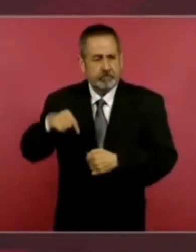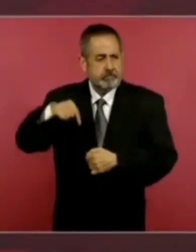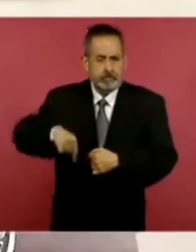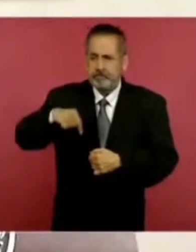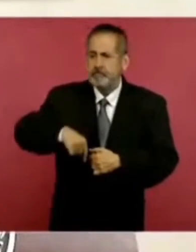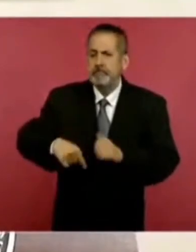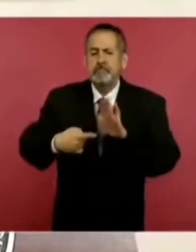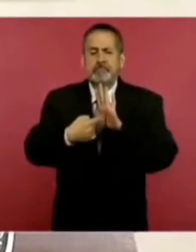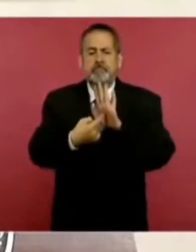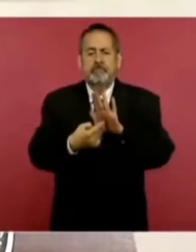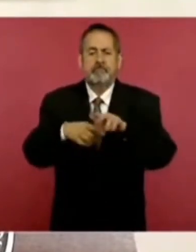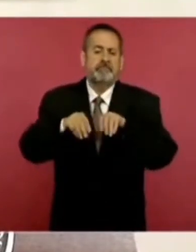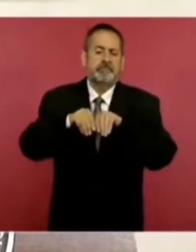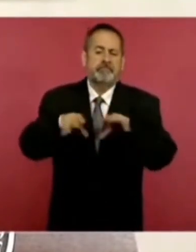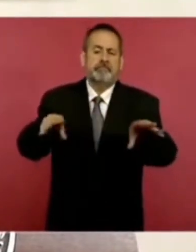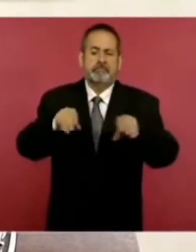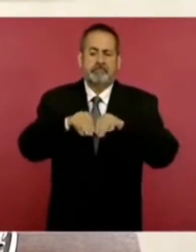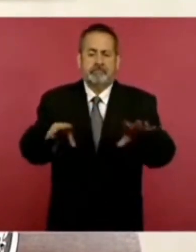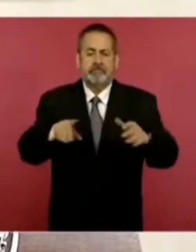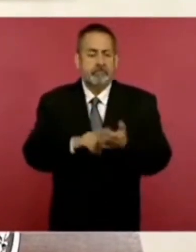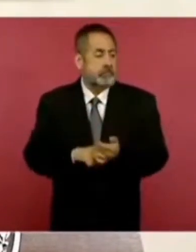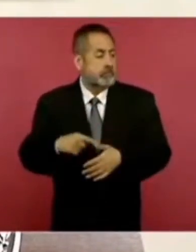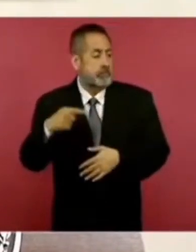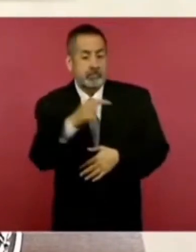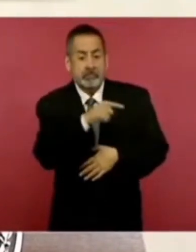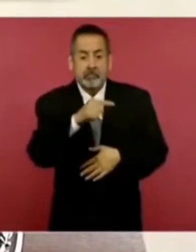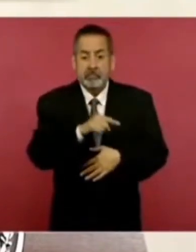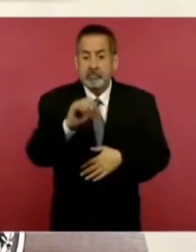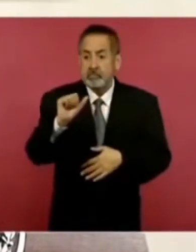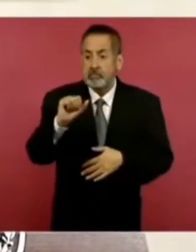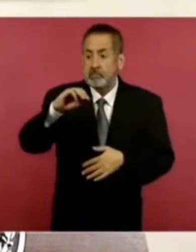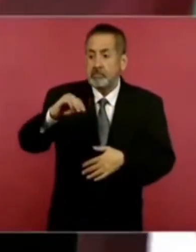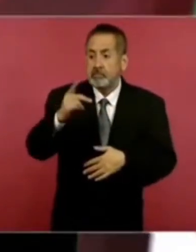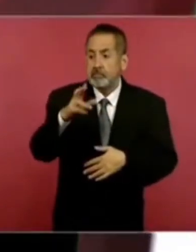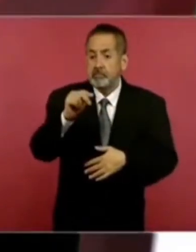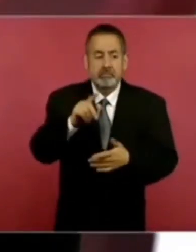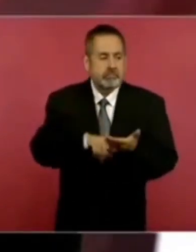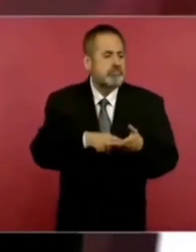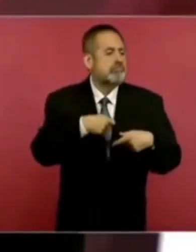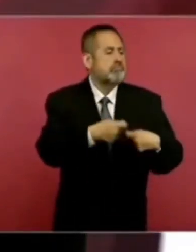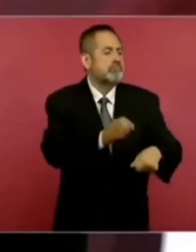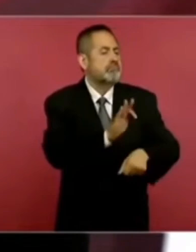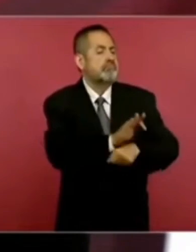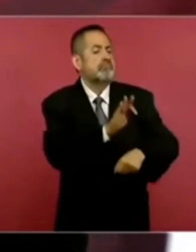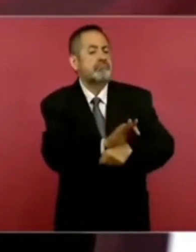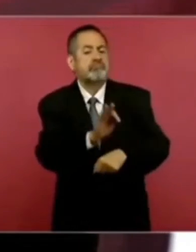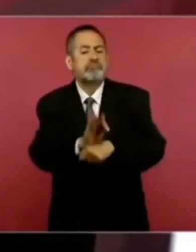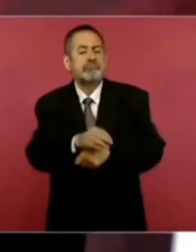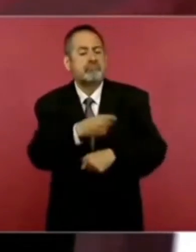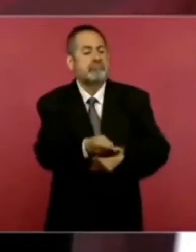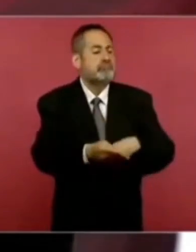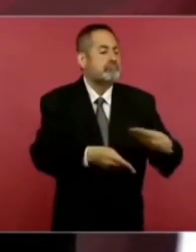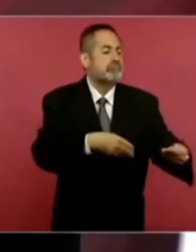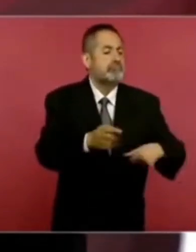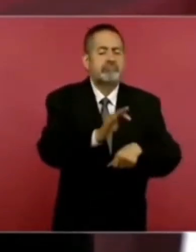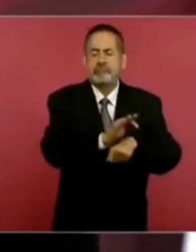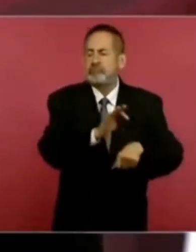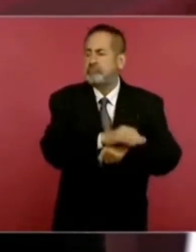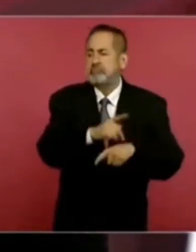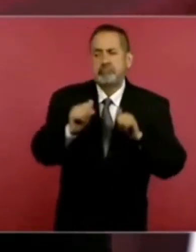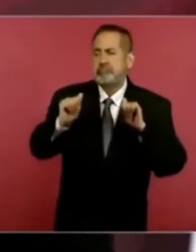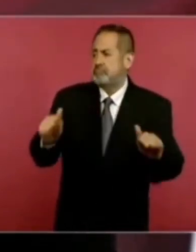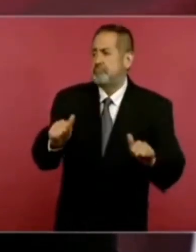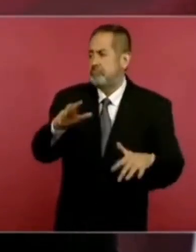cómo entregan amparos a delincuentes,